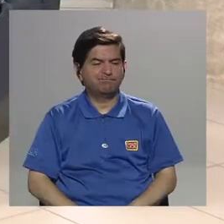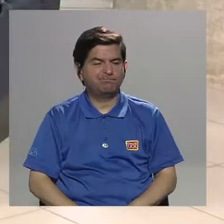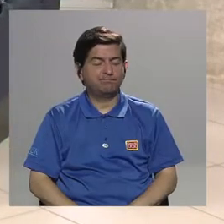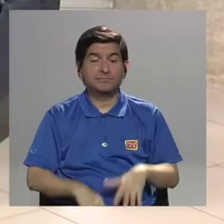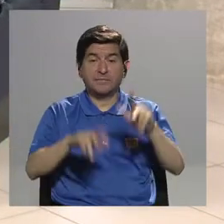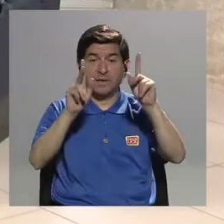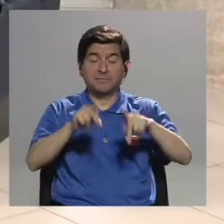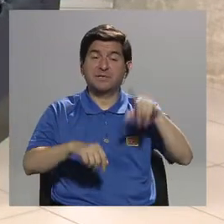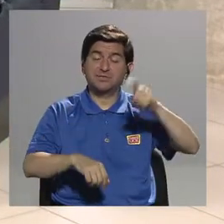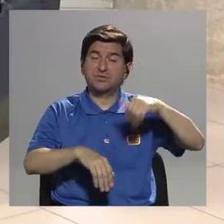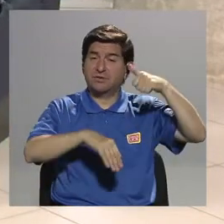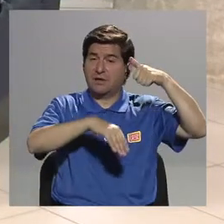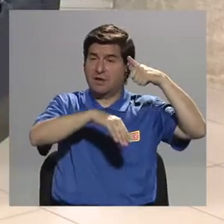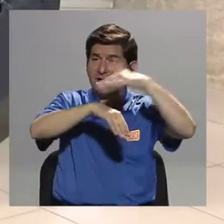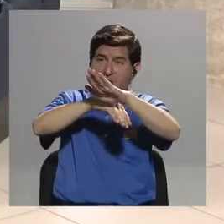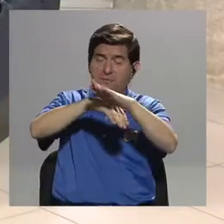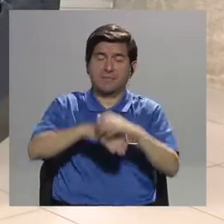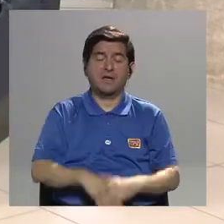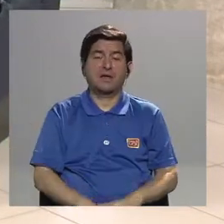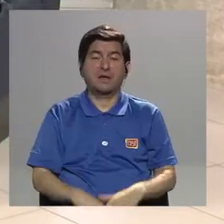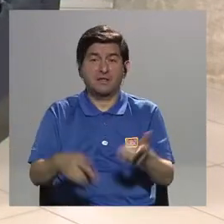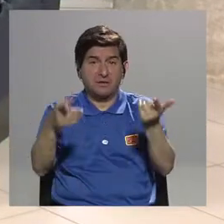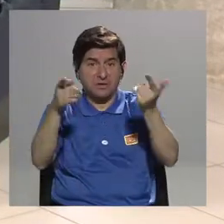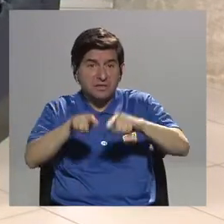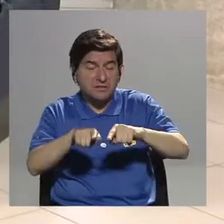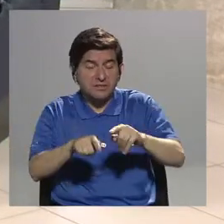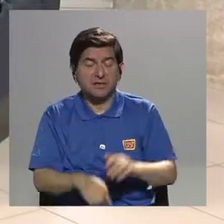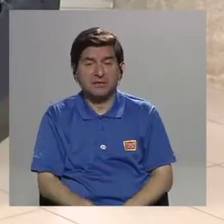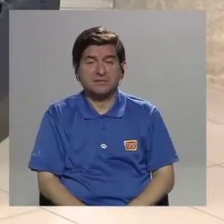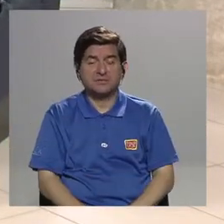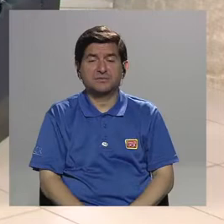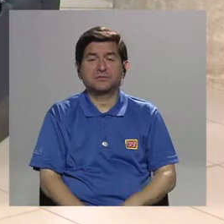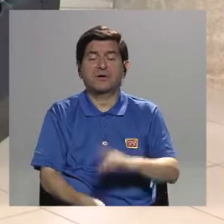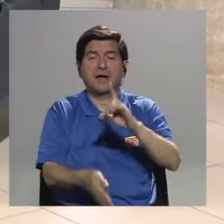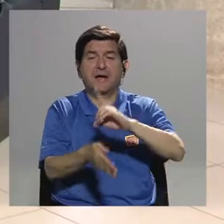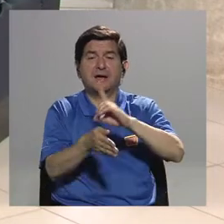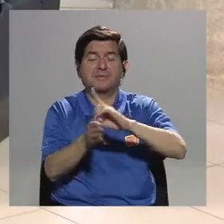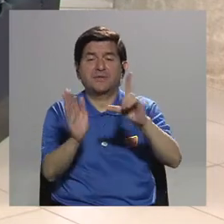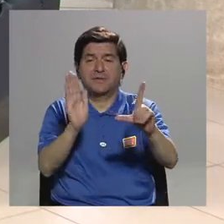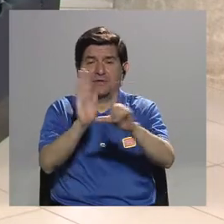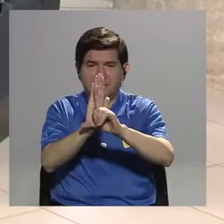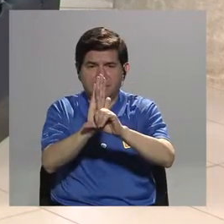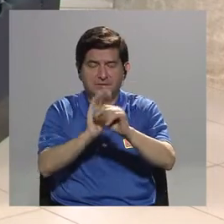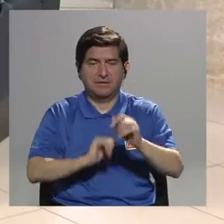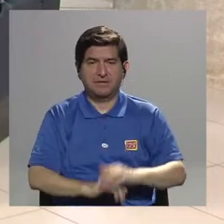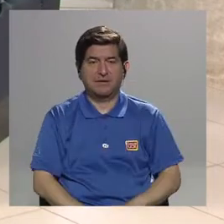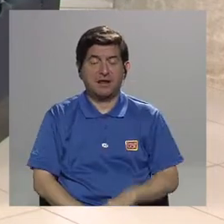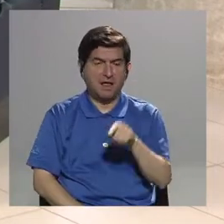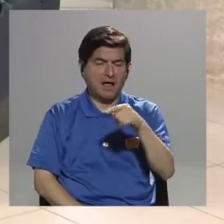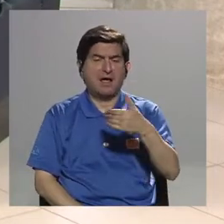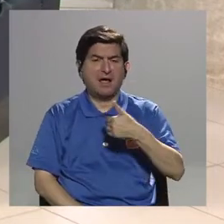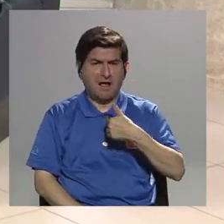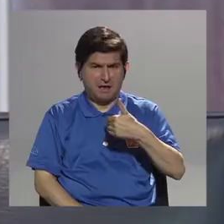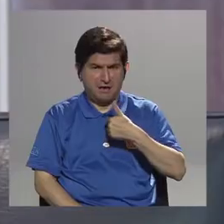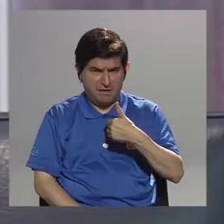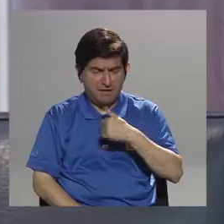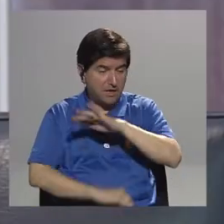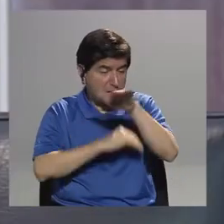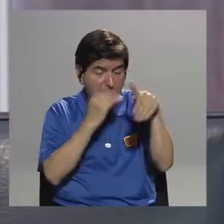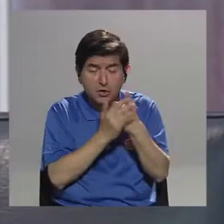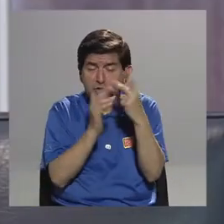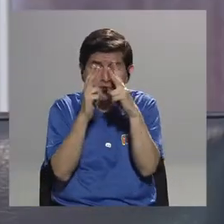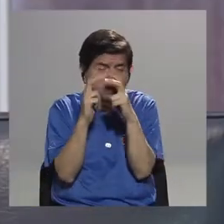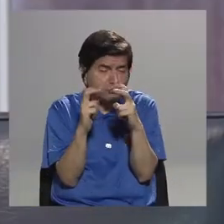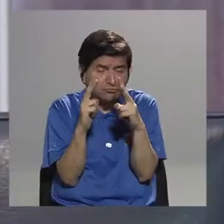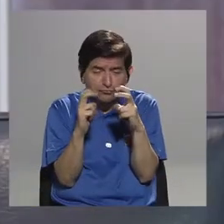probablemente va a tener que ir a la judicial, ¿verdad? Y entonces ahí van a tener que hacerle todos